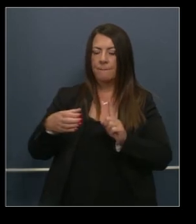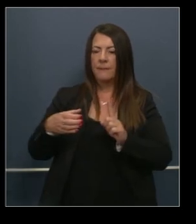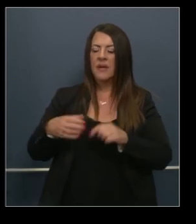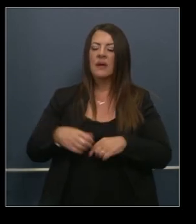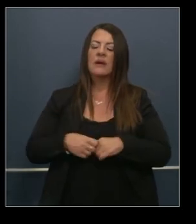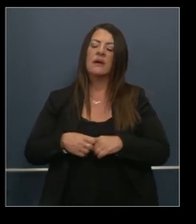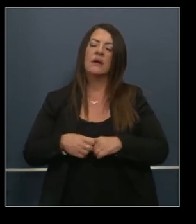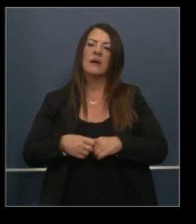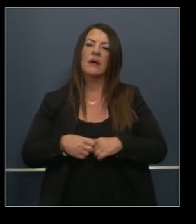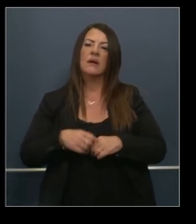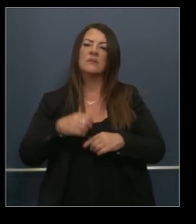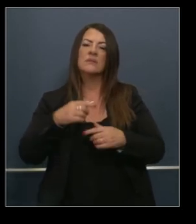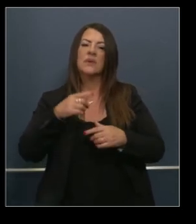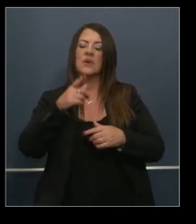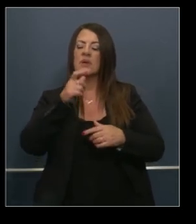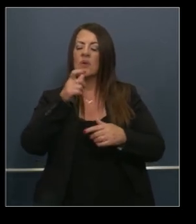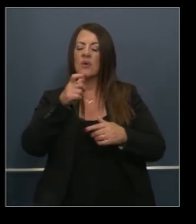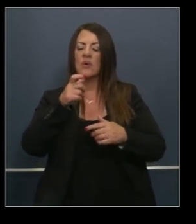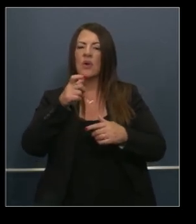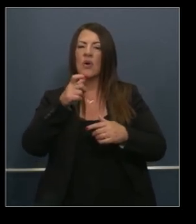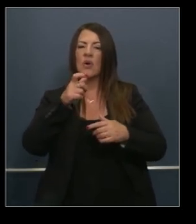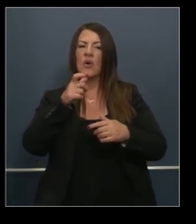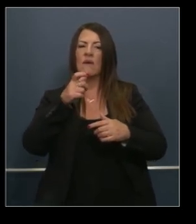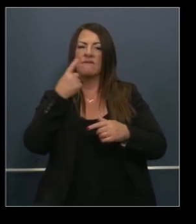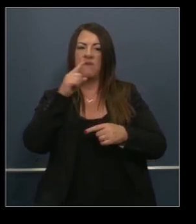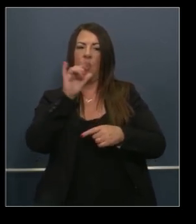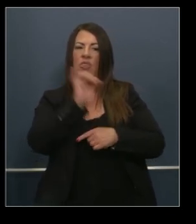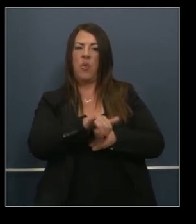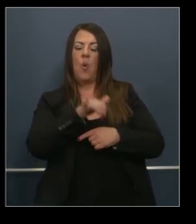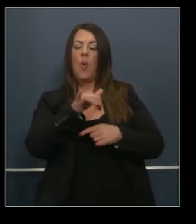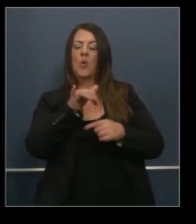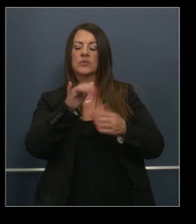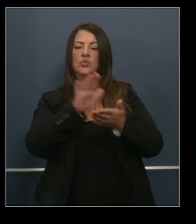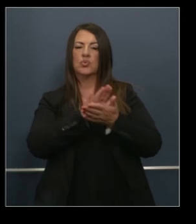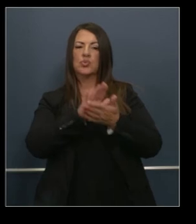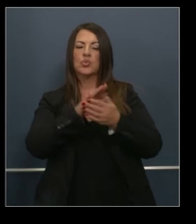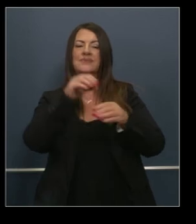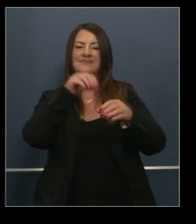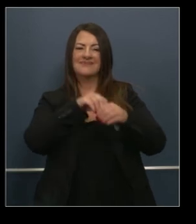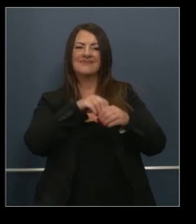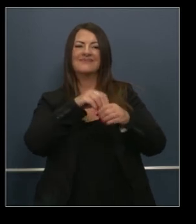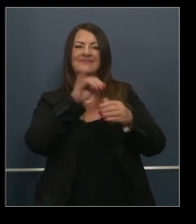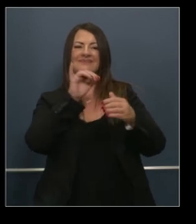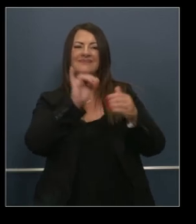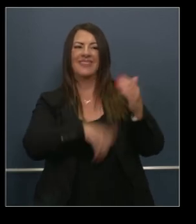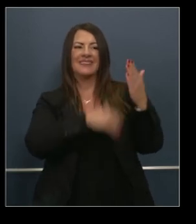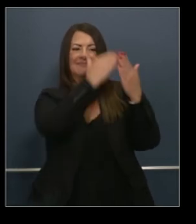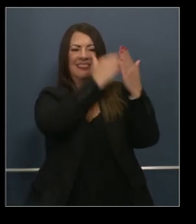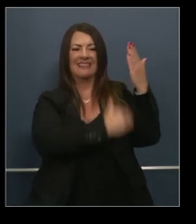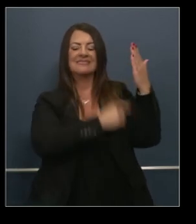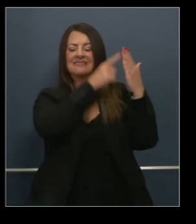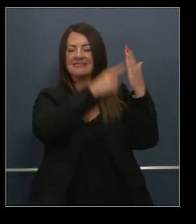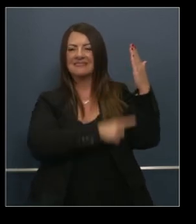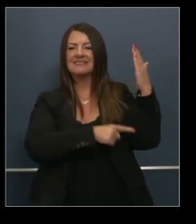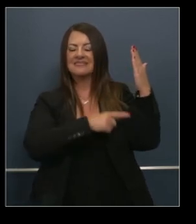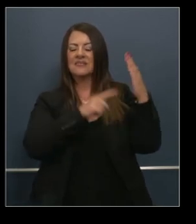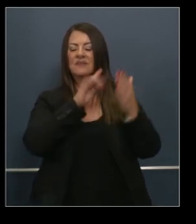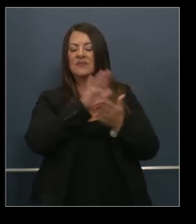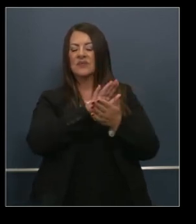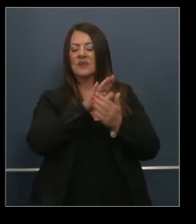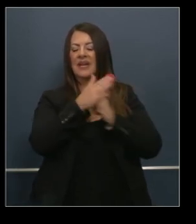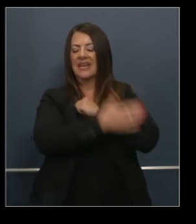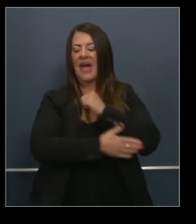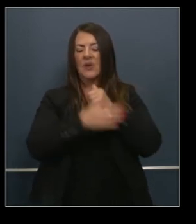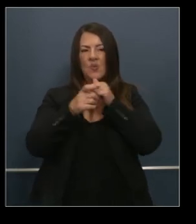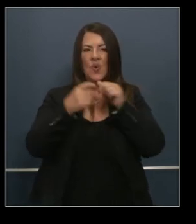serían encontrados que están en la lista de vigilancia donde tienen el marco para